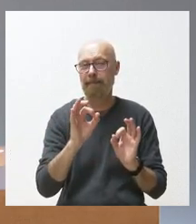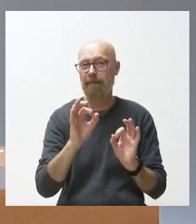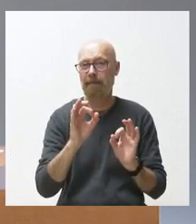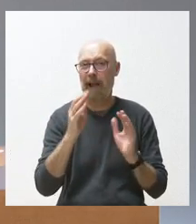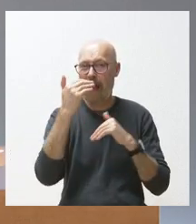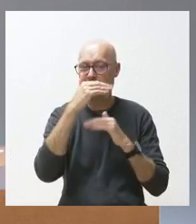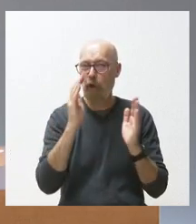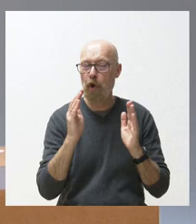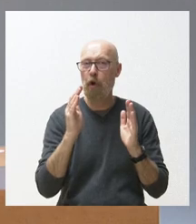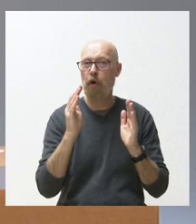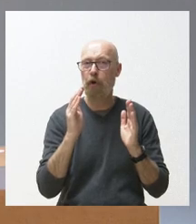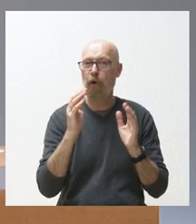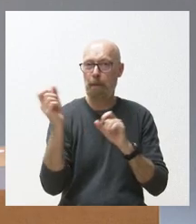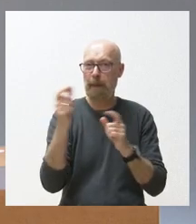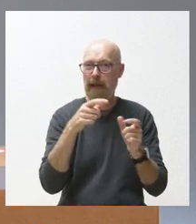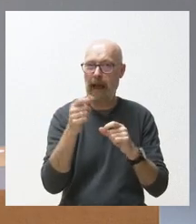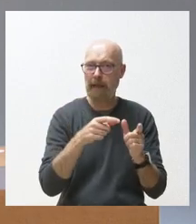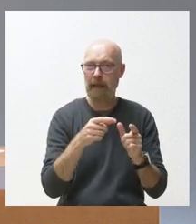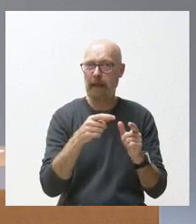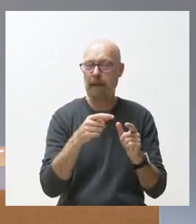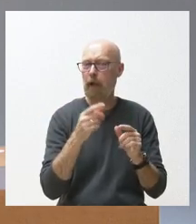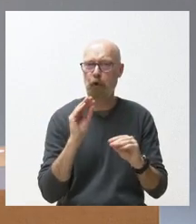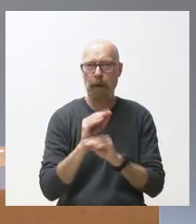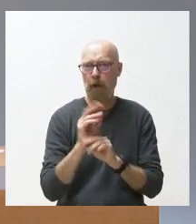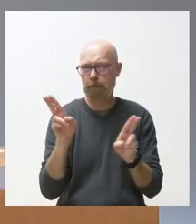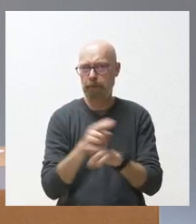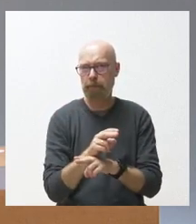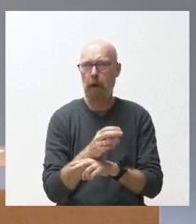a los migrantes entre ellas creo que está ACCEM